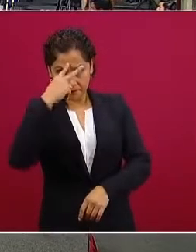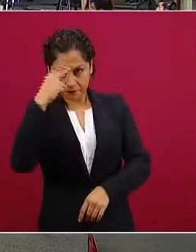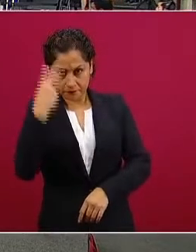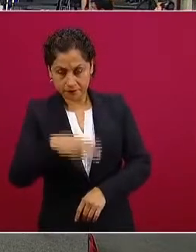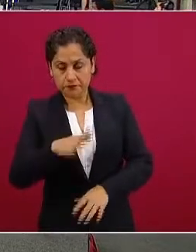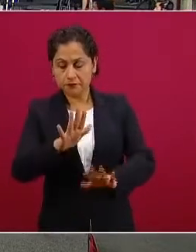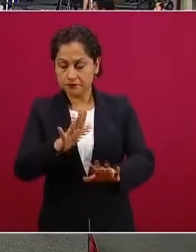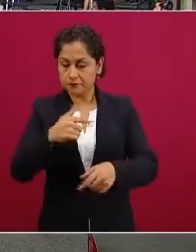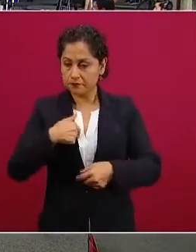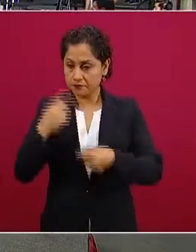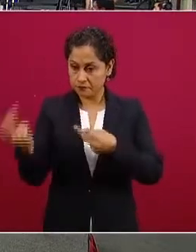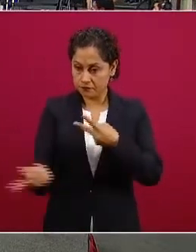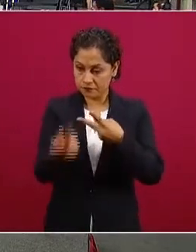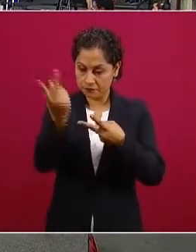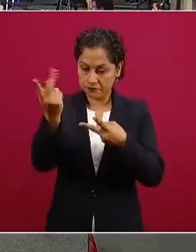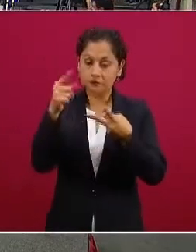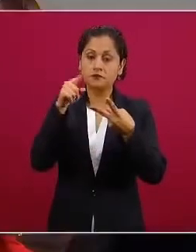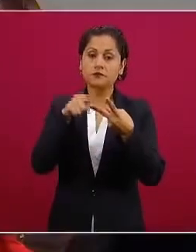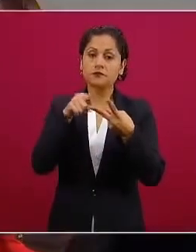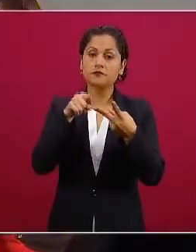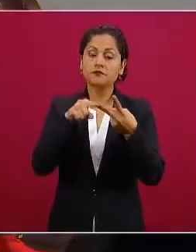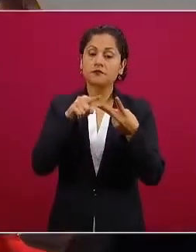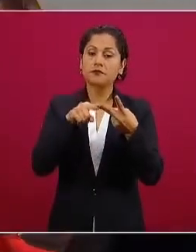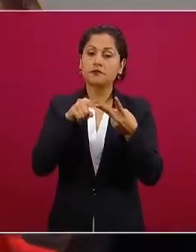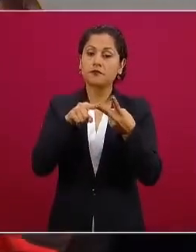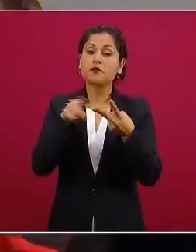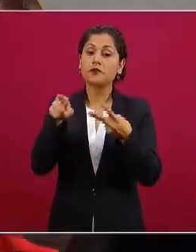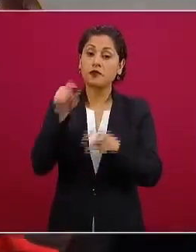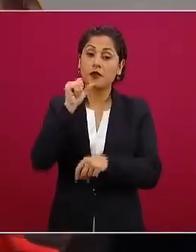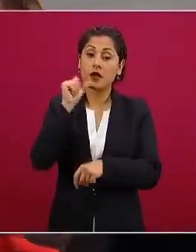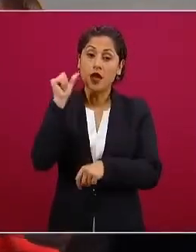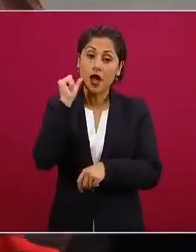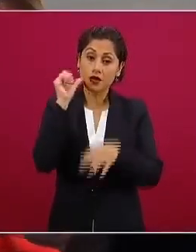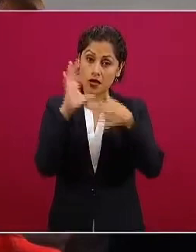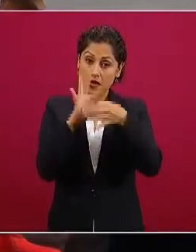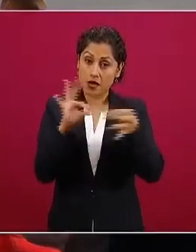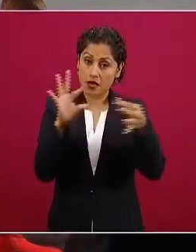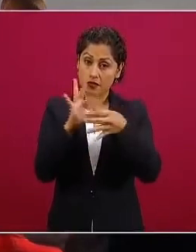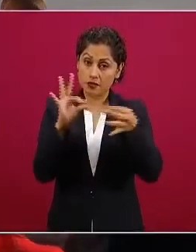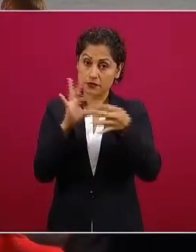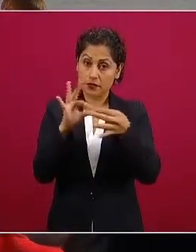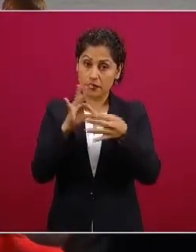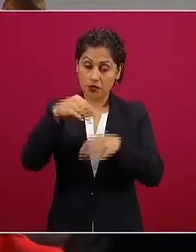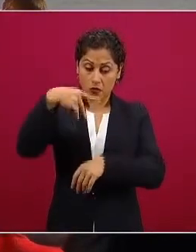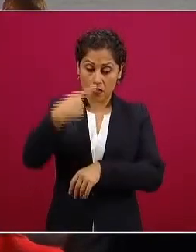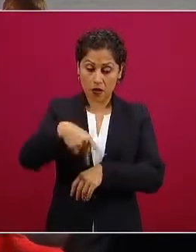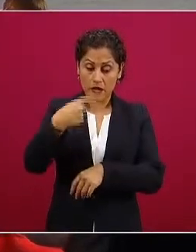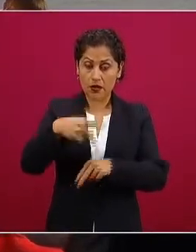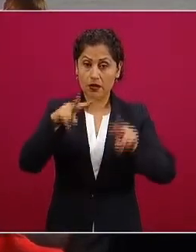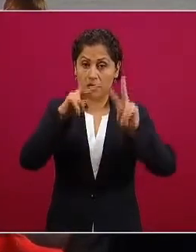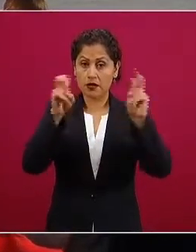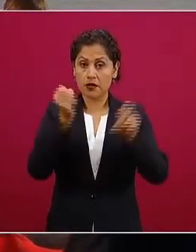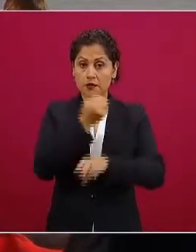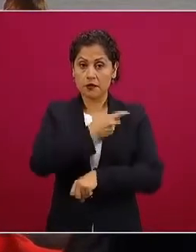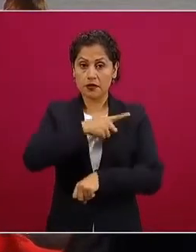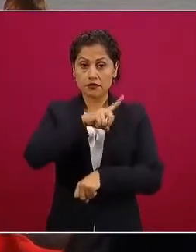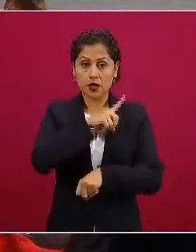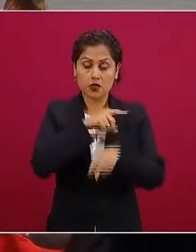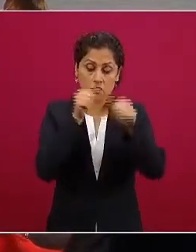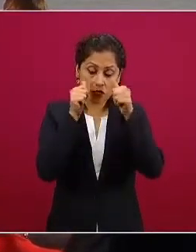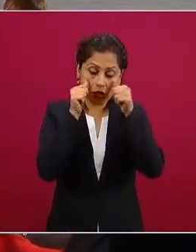que ayer usted informó que va a haber pulso en la salud va a haber el pulso de los